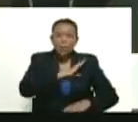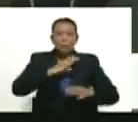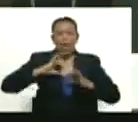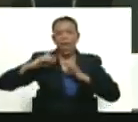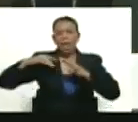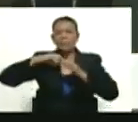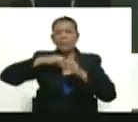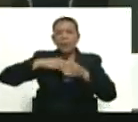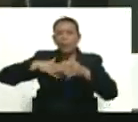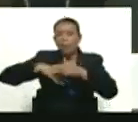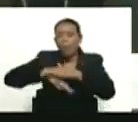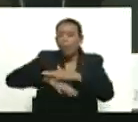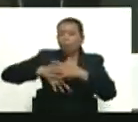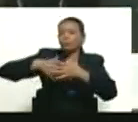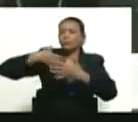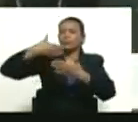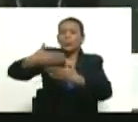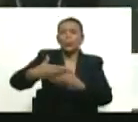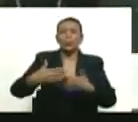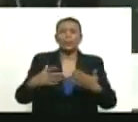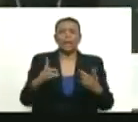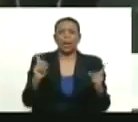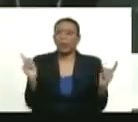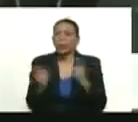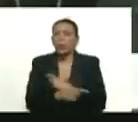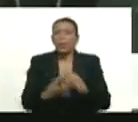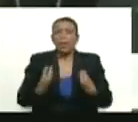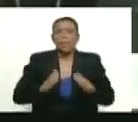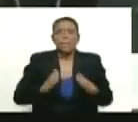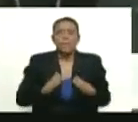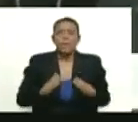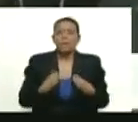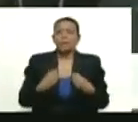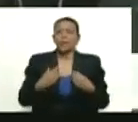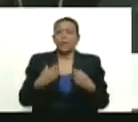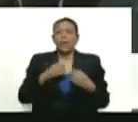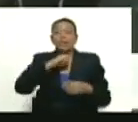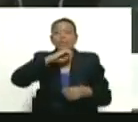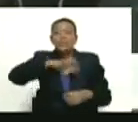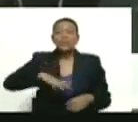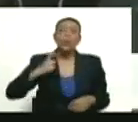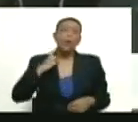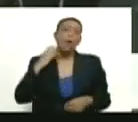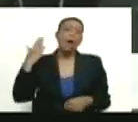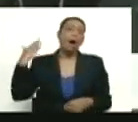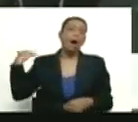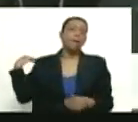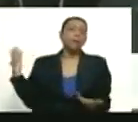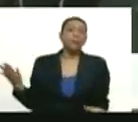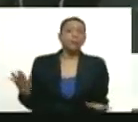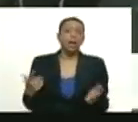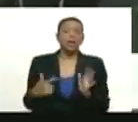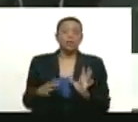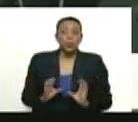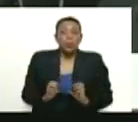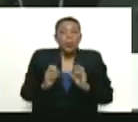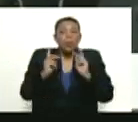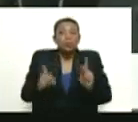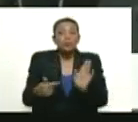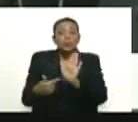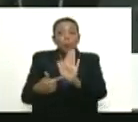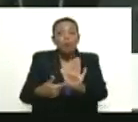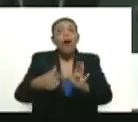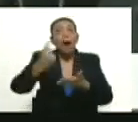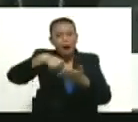pueblos, de las contradicciones que vivimos, que es una muestra, una opción por